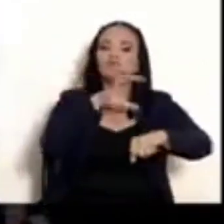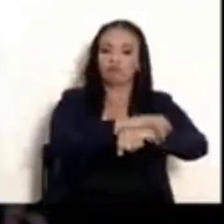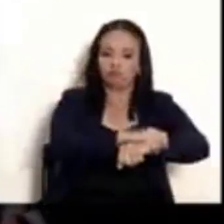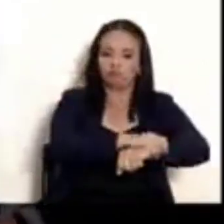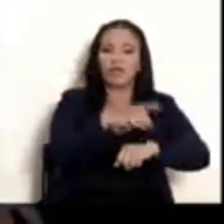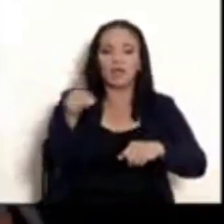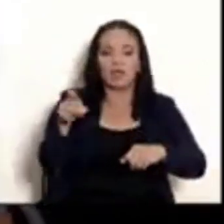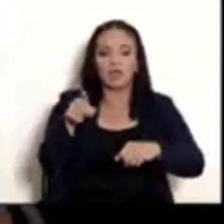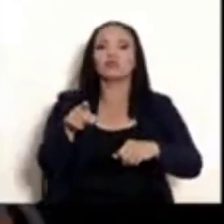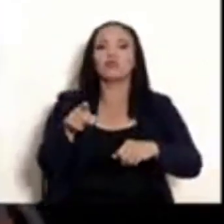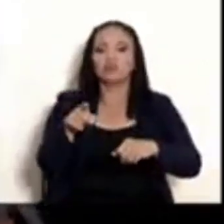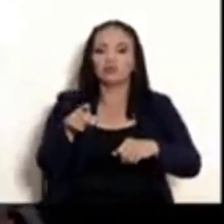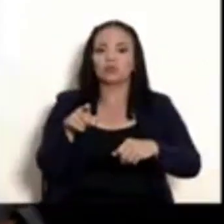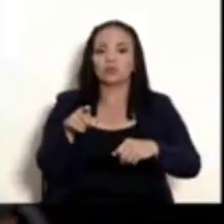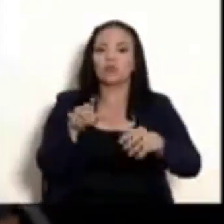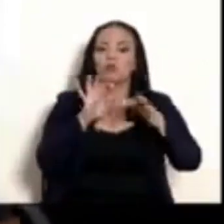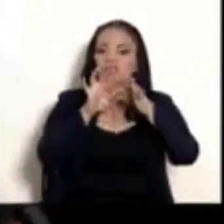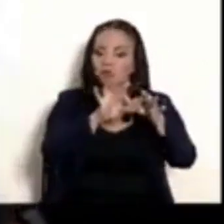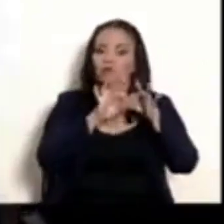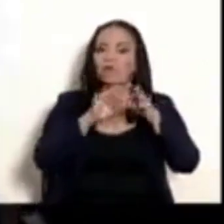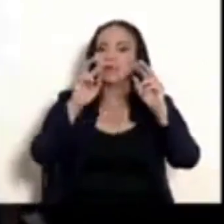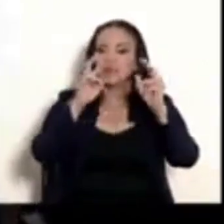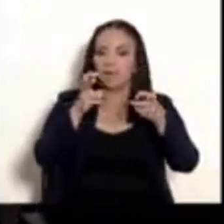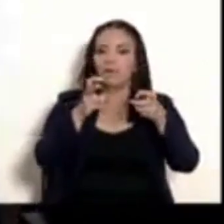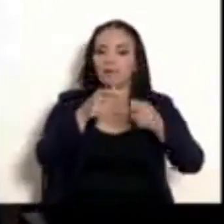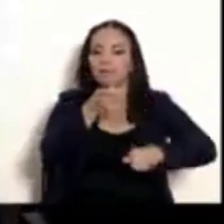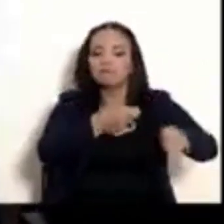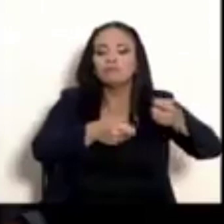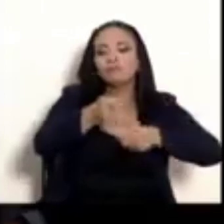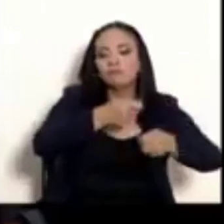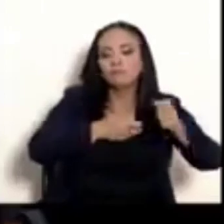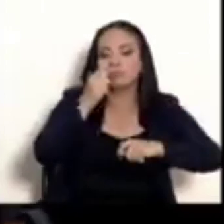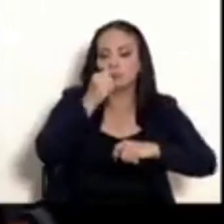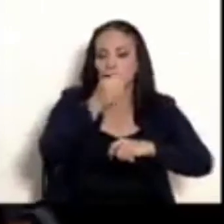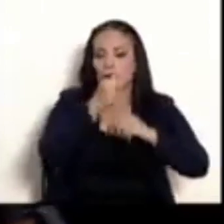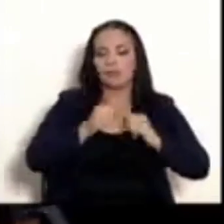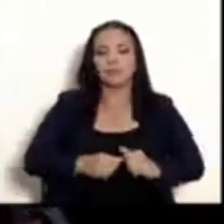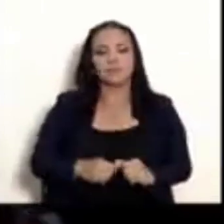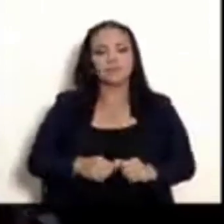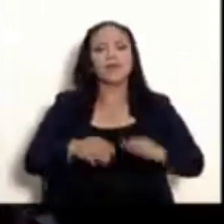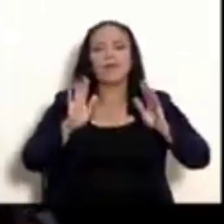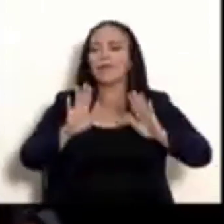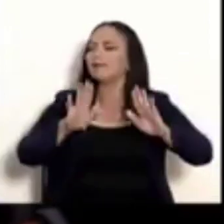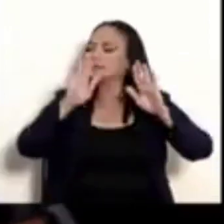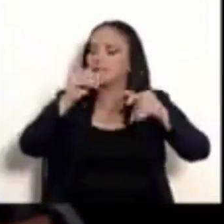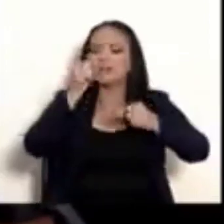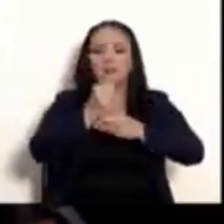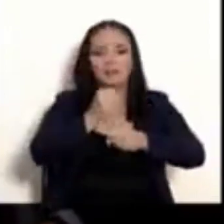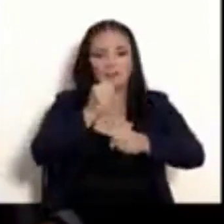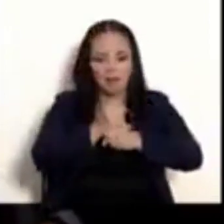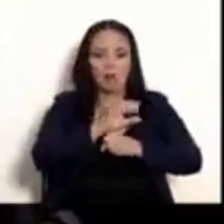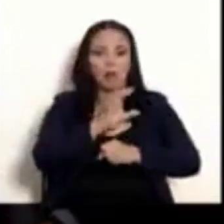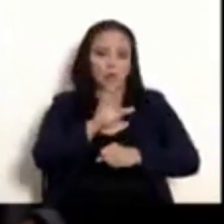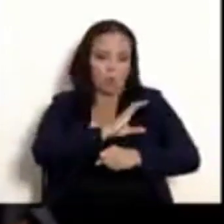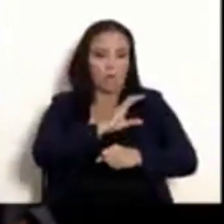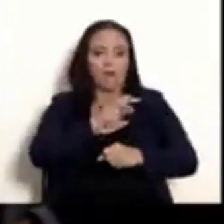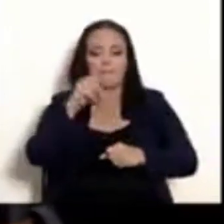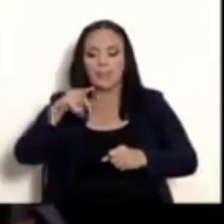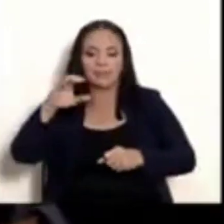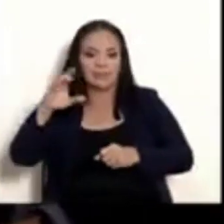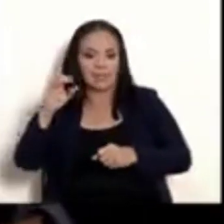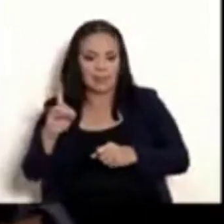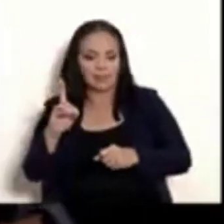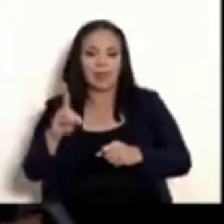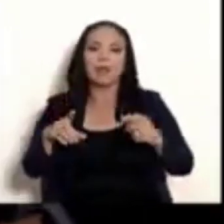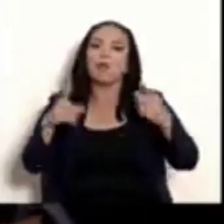vinculados al delito de tráfico local de drogas. El excelente trabajo de nuestros oficiales de PSD permitió la captura